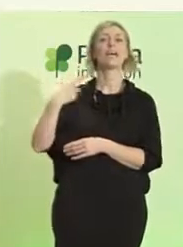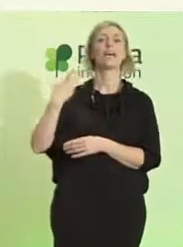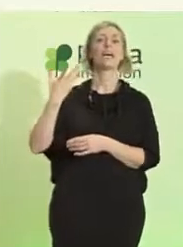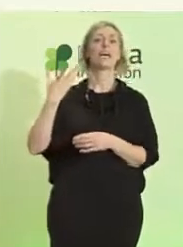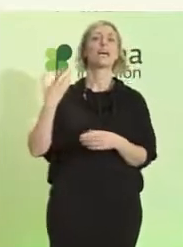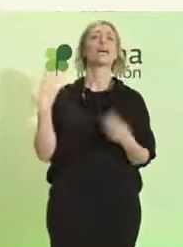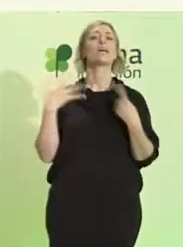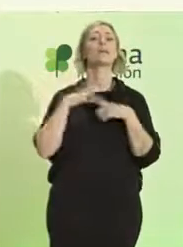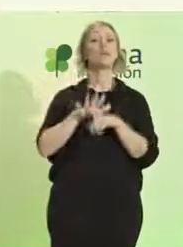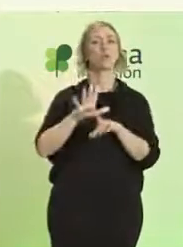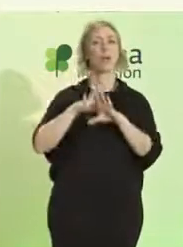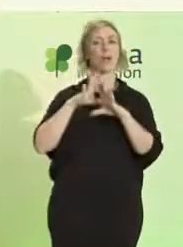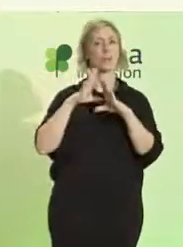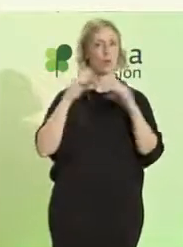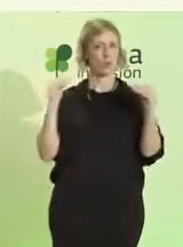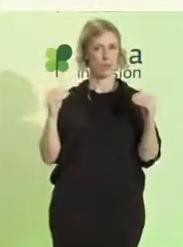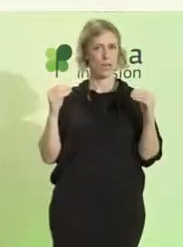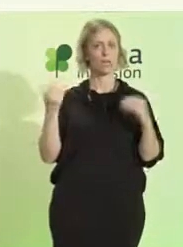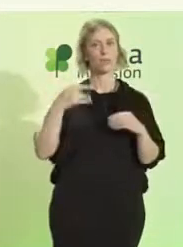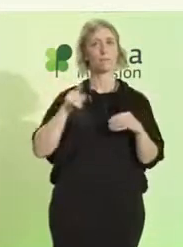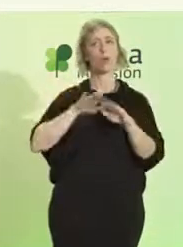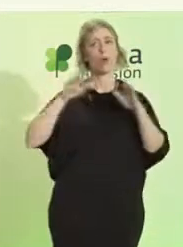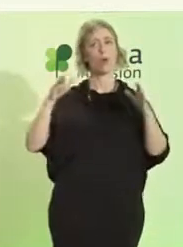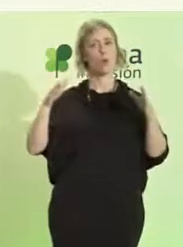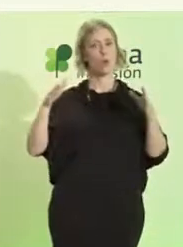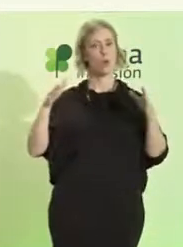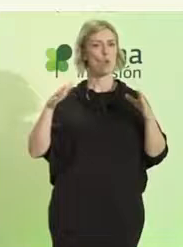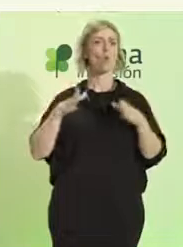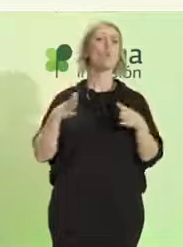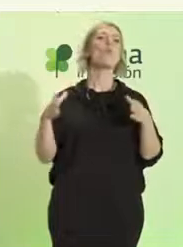Inclusión España? Muchas gracias.